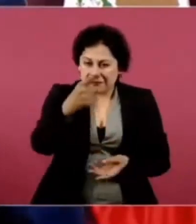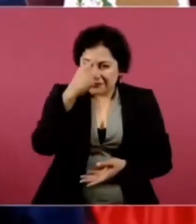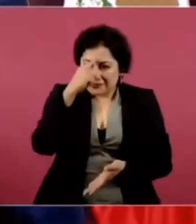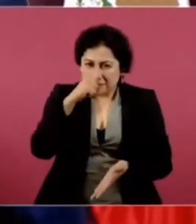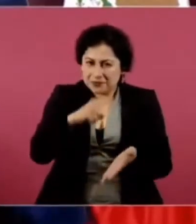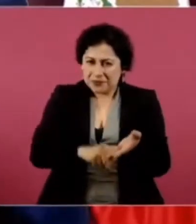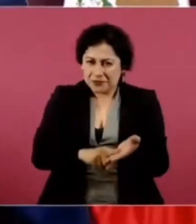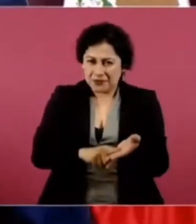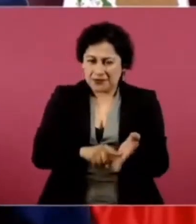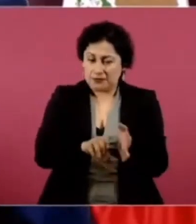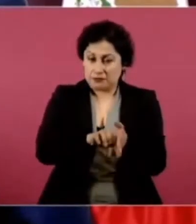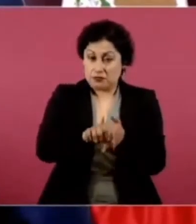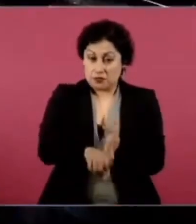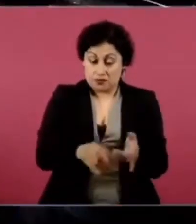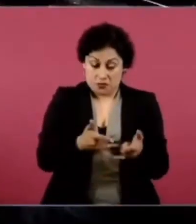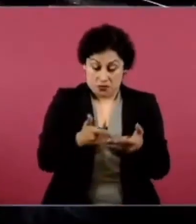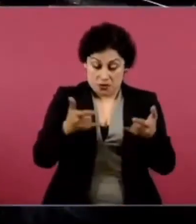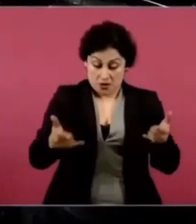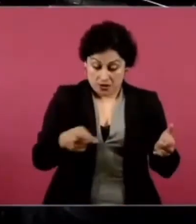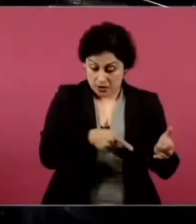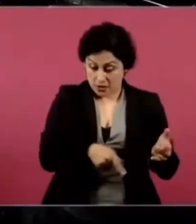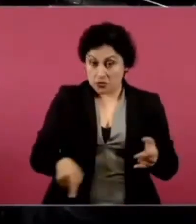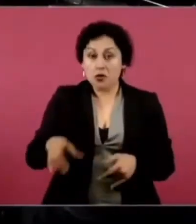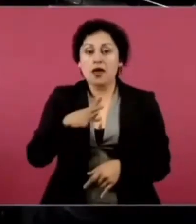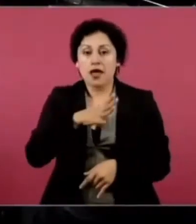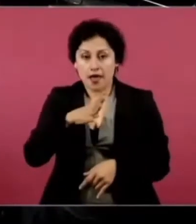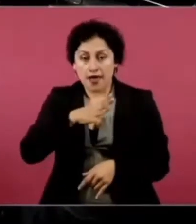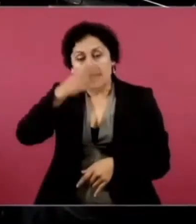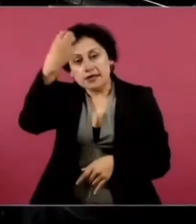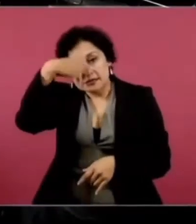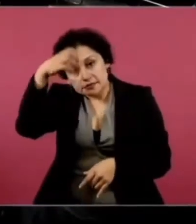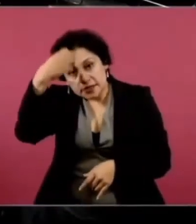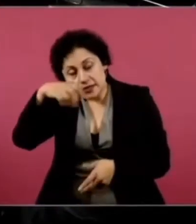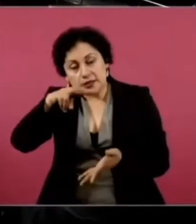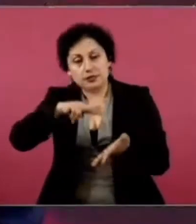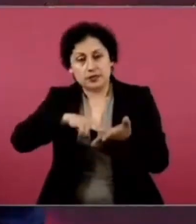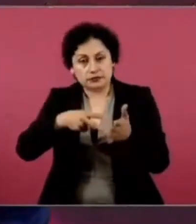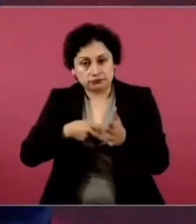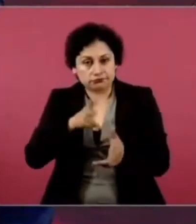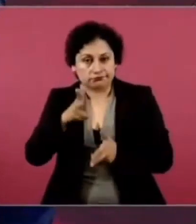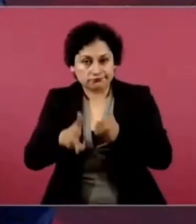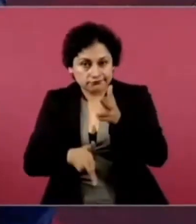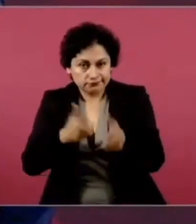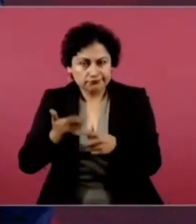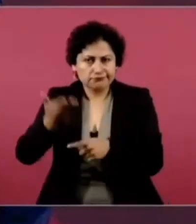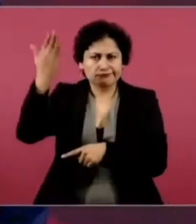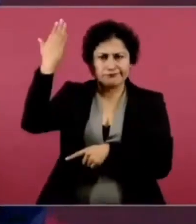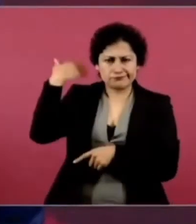para hacer vías,